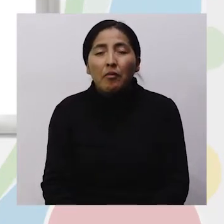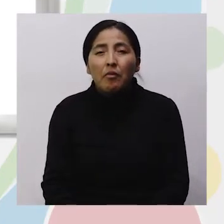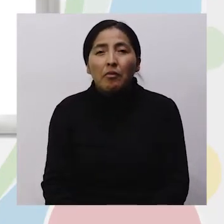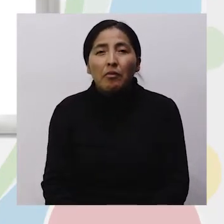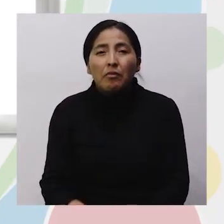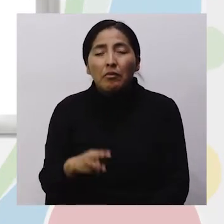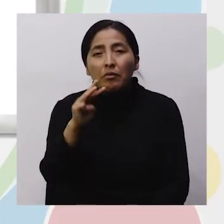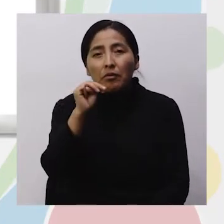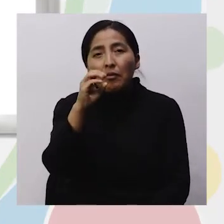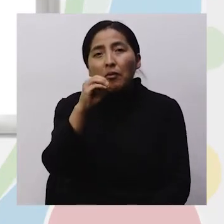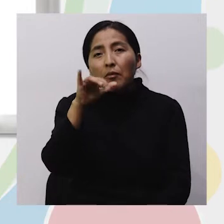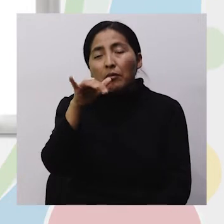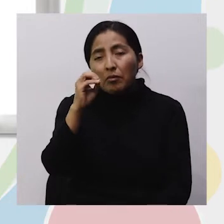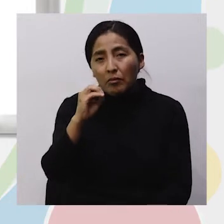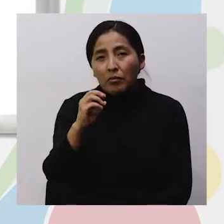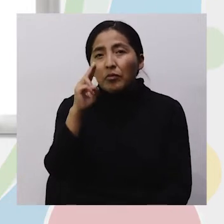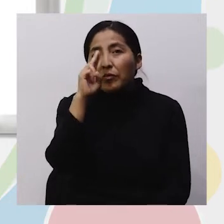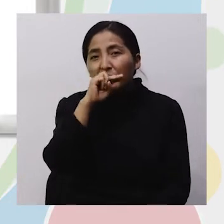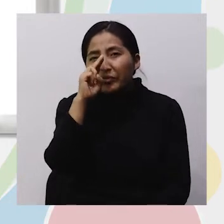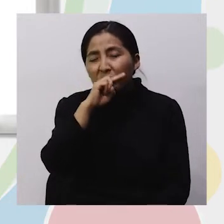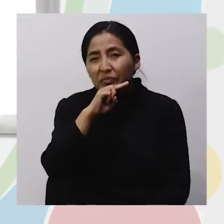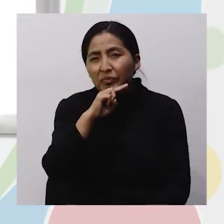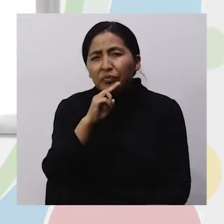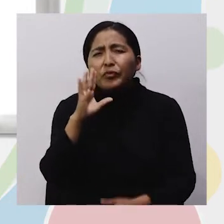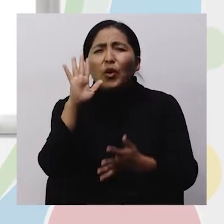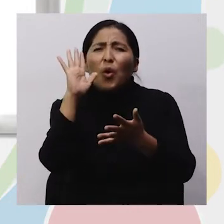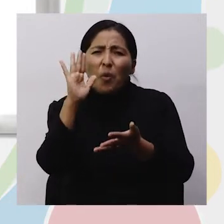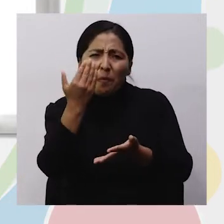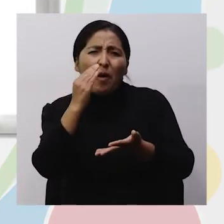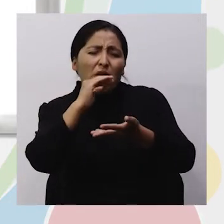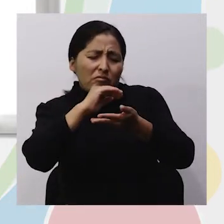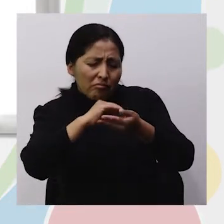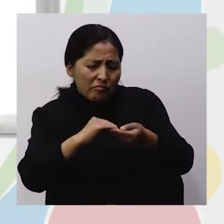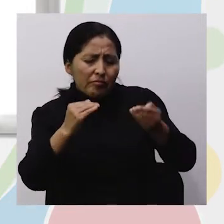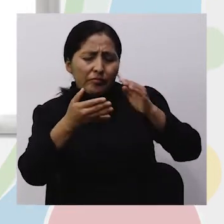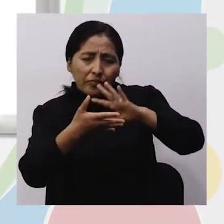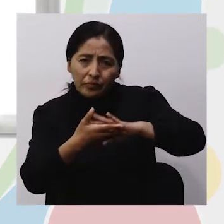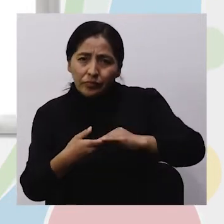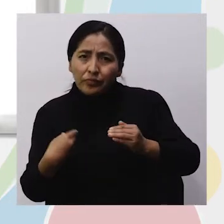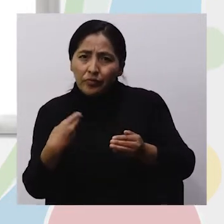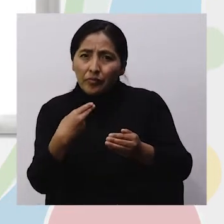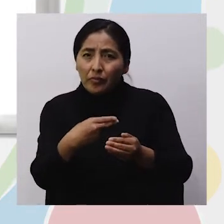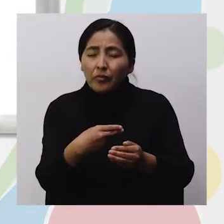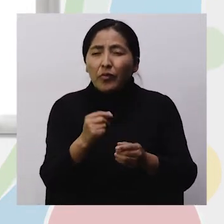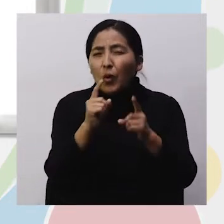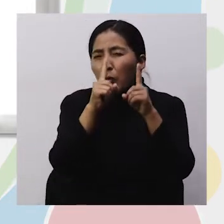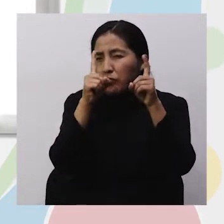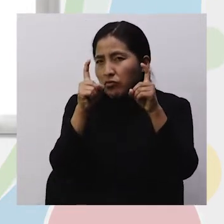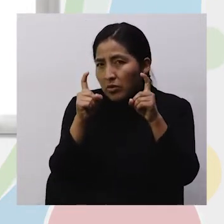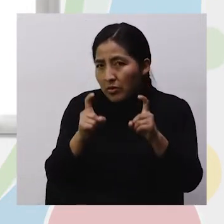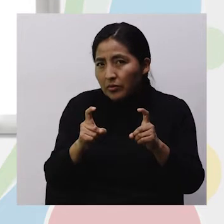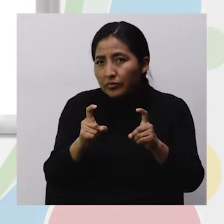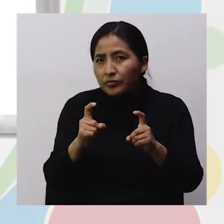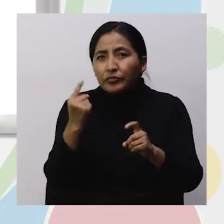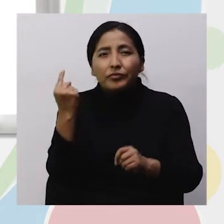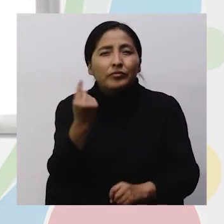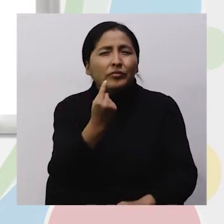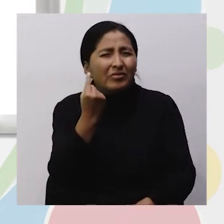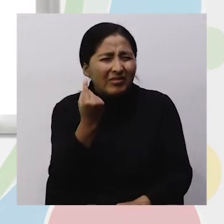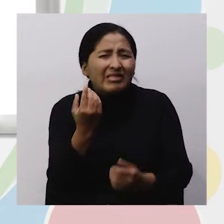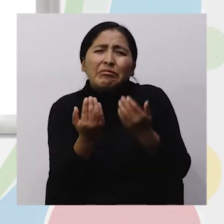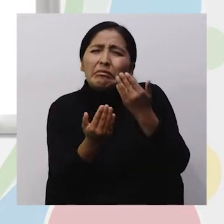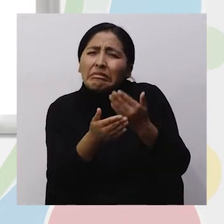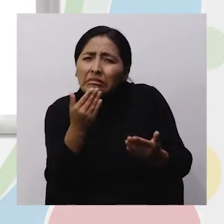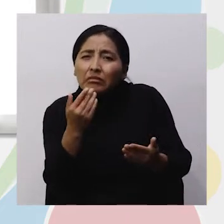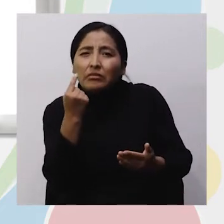Moyo, Maya Los chistes son pequeñas historias, preguntas o suposiciones Casi siempre imaginadas